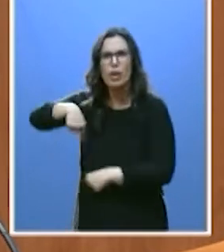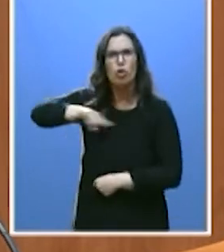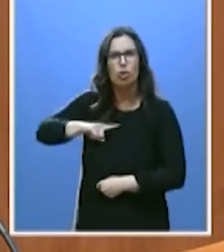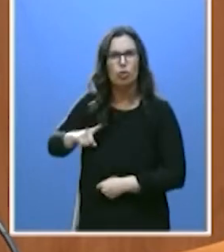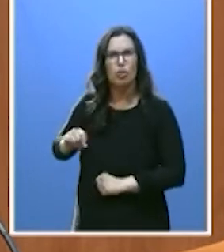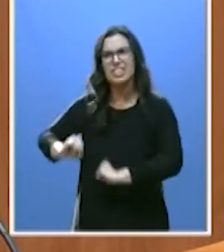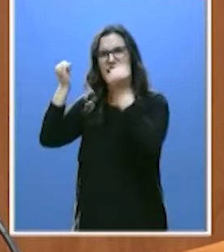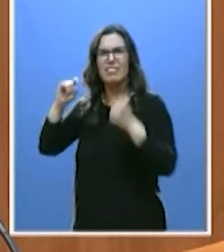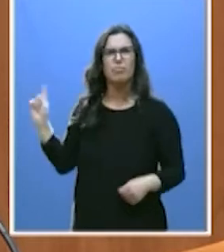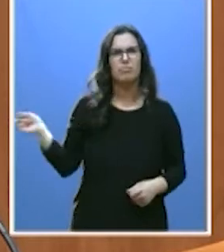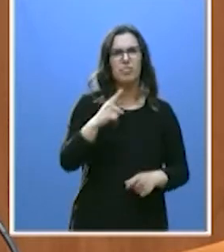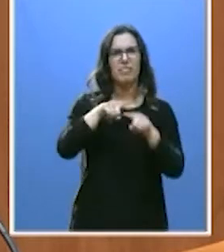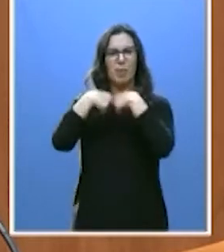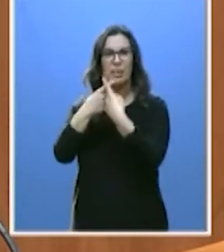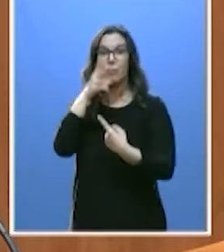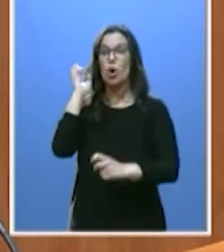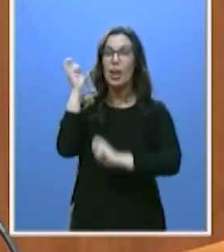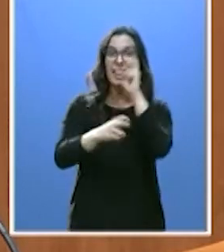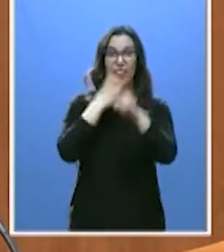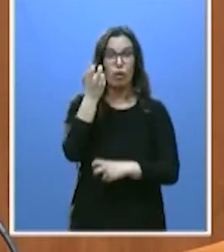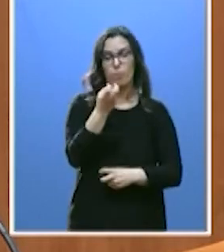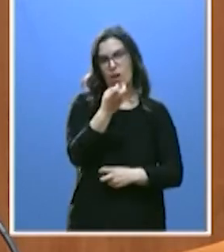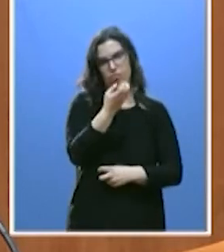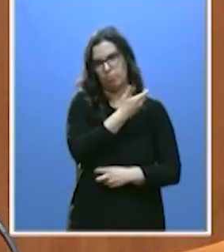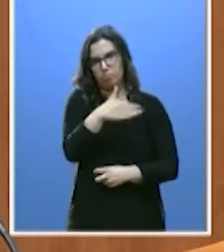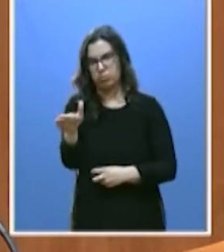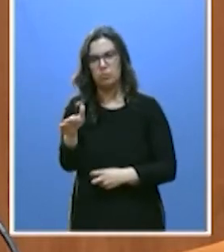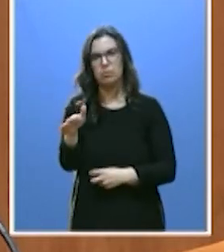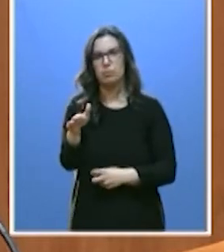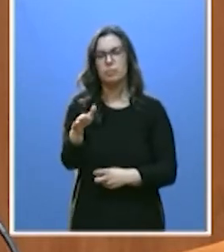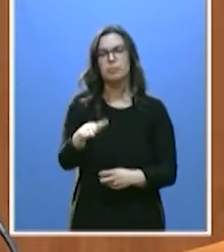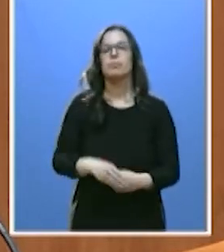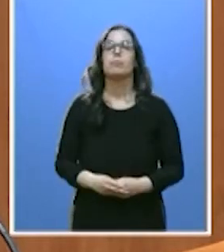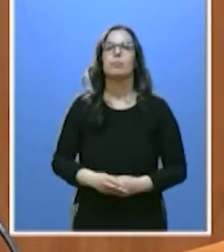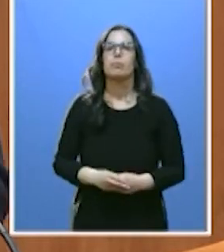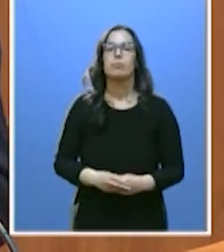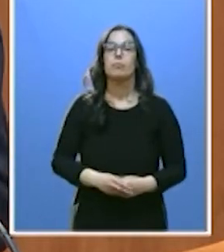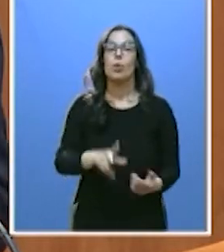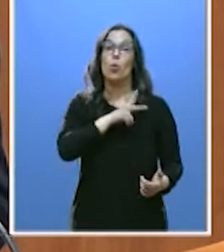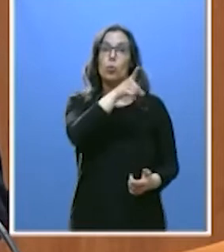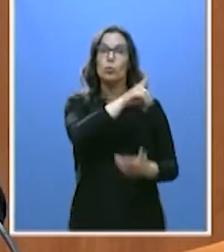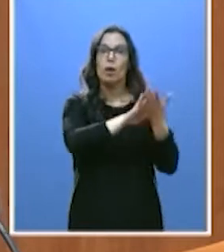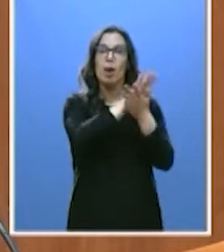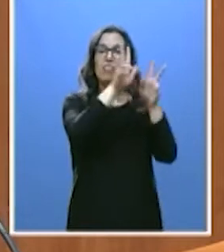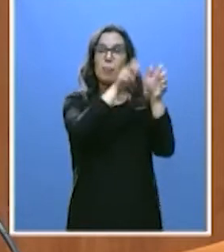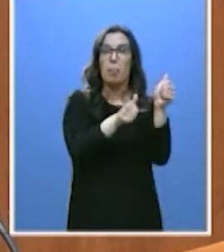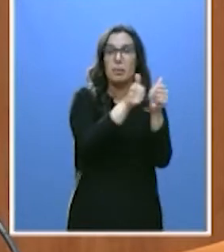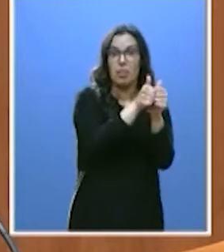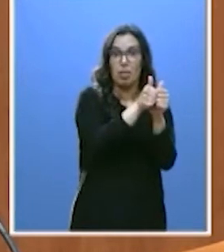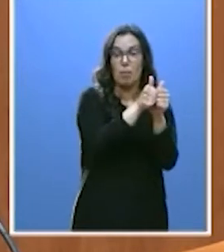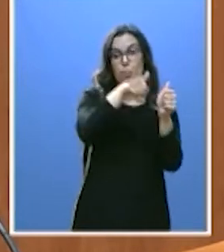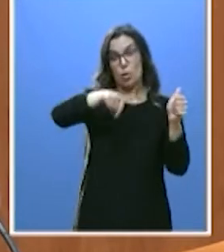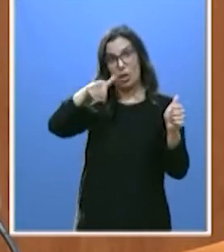comunidad perjudicadas por una reforma ineficiente y falaz. Ustedes hablan de dependencia mientras que esta comunidad